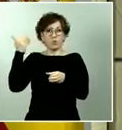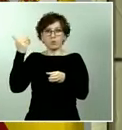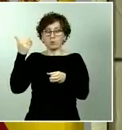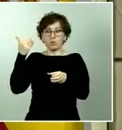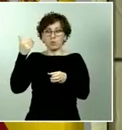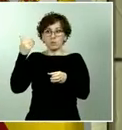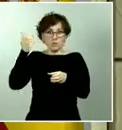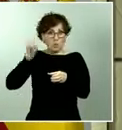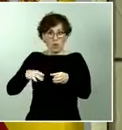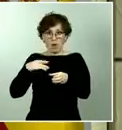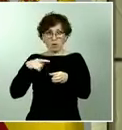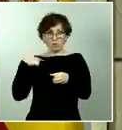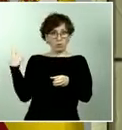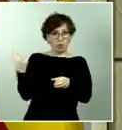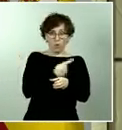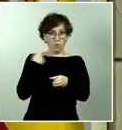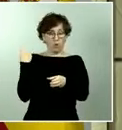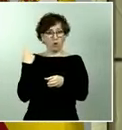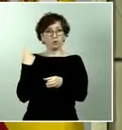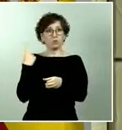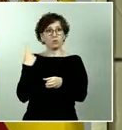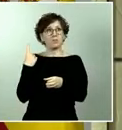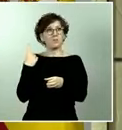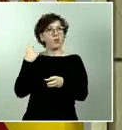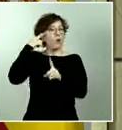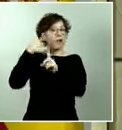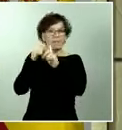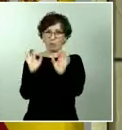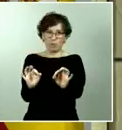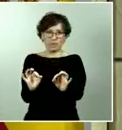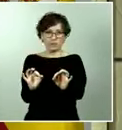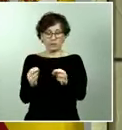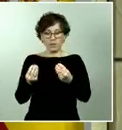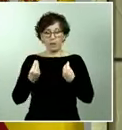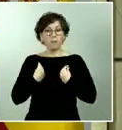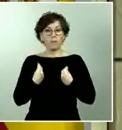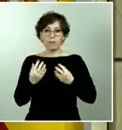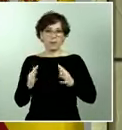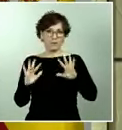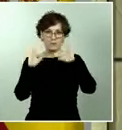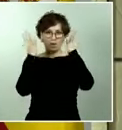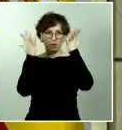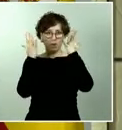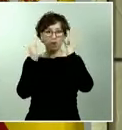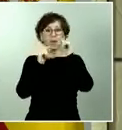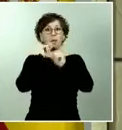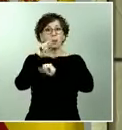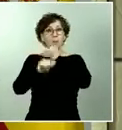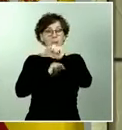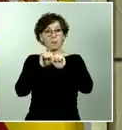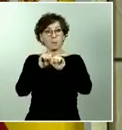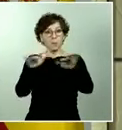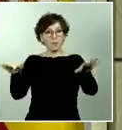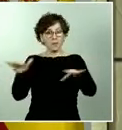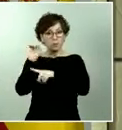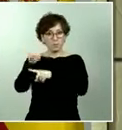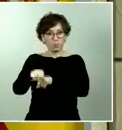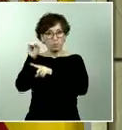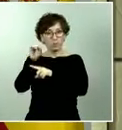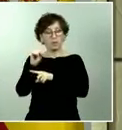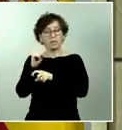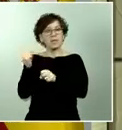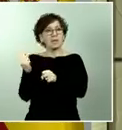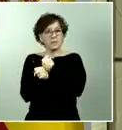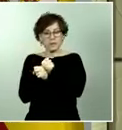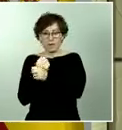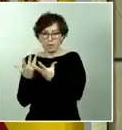de este gobierno tenemos ese objetivo salvar vidas intentar vencer al virus y trabajar todos conjuntamente en esos pactos